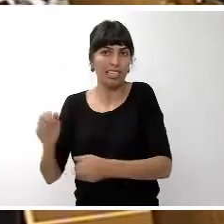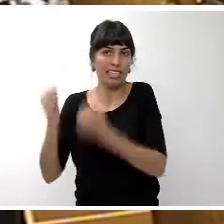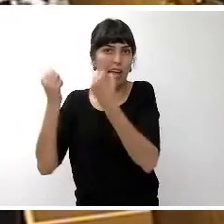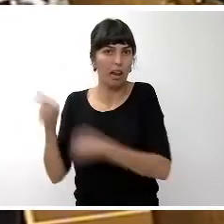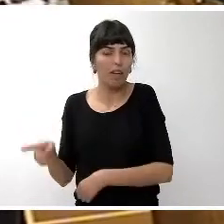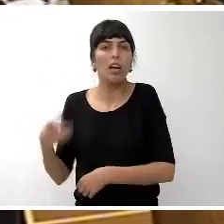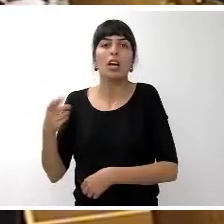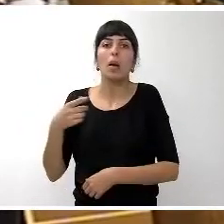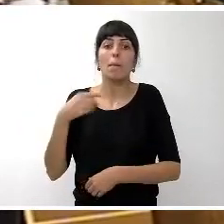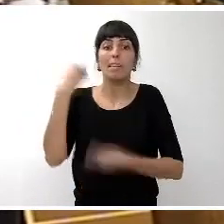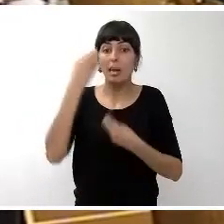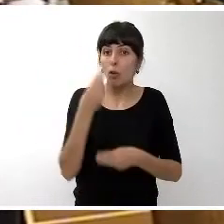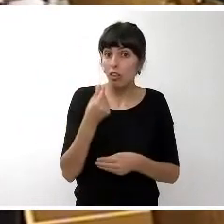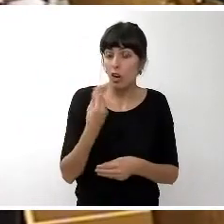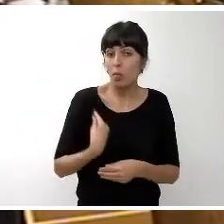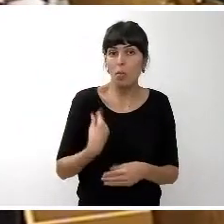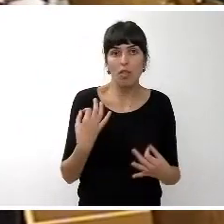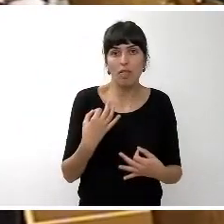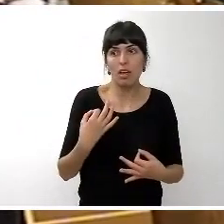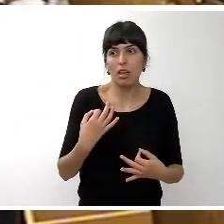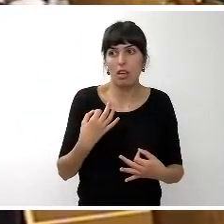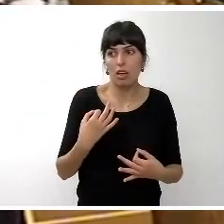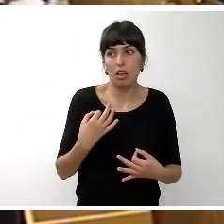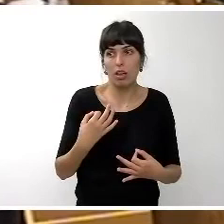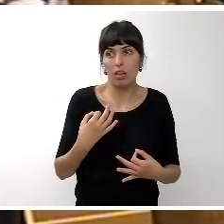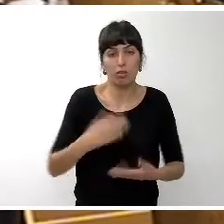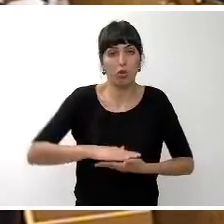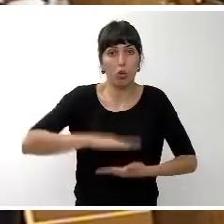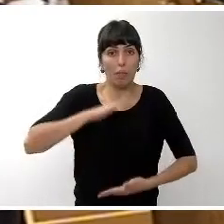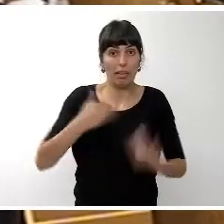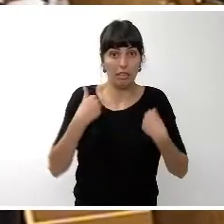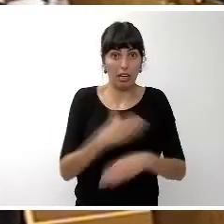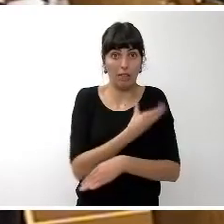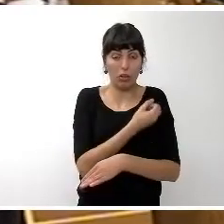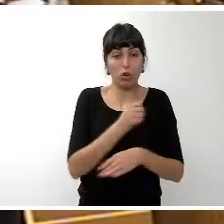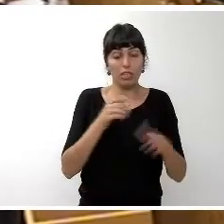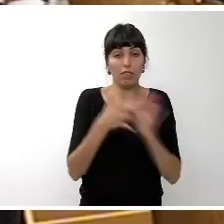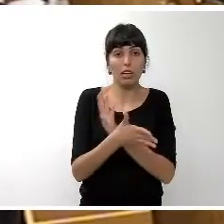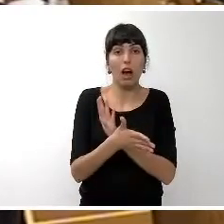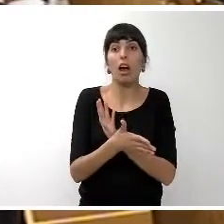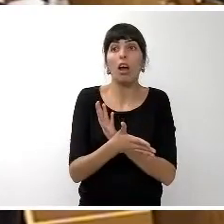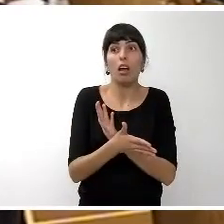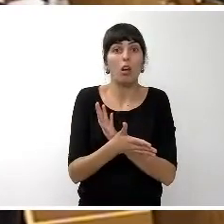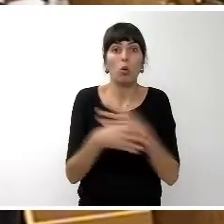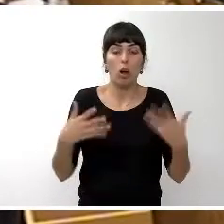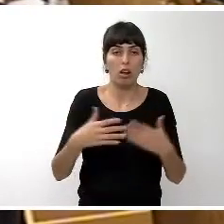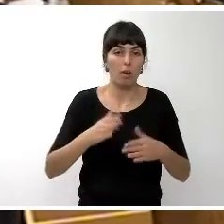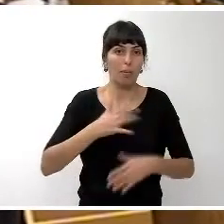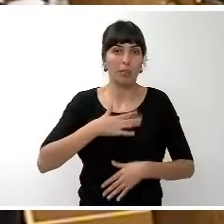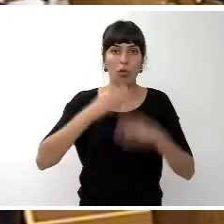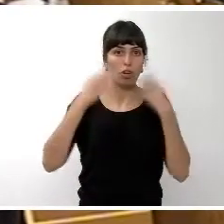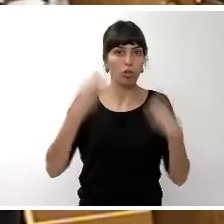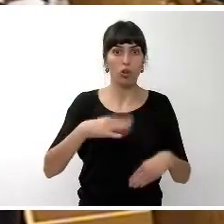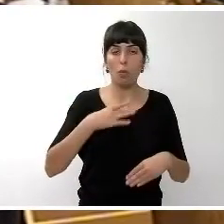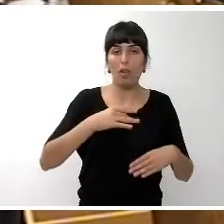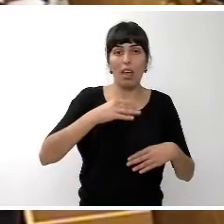sí tenemos competencias en esta administración que es el patrimonio histórico ya sea de carácter arquitectónico o